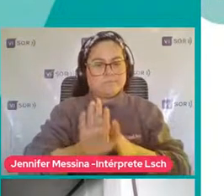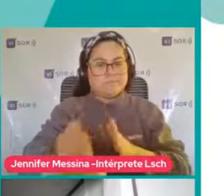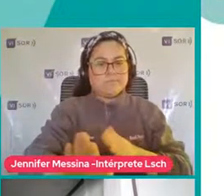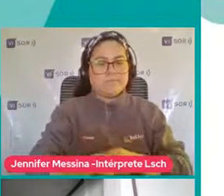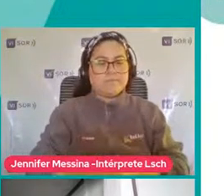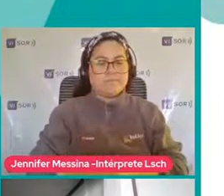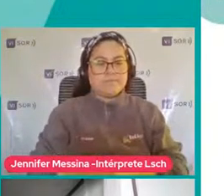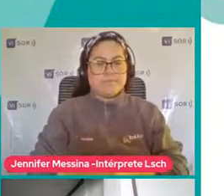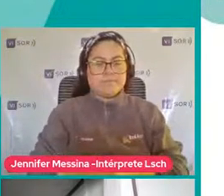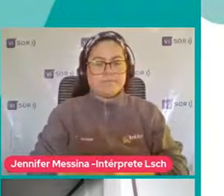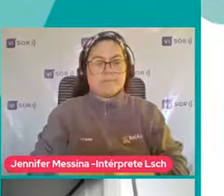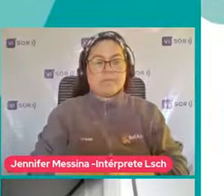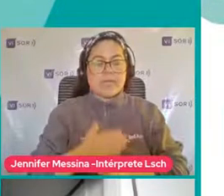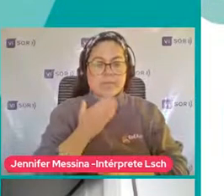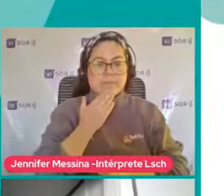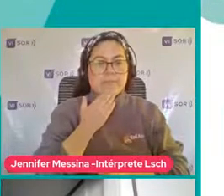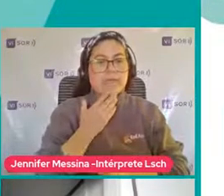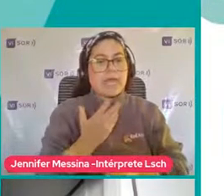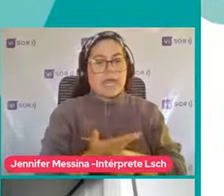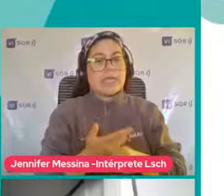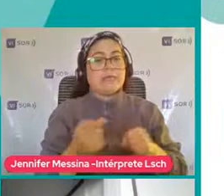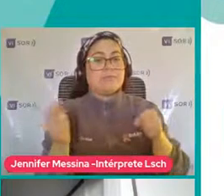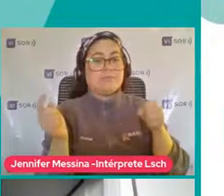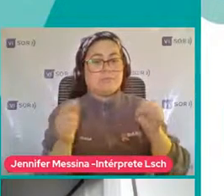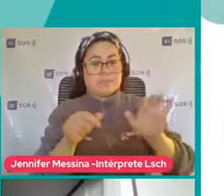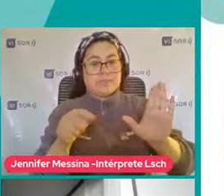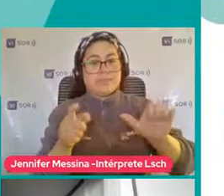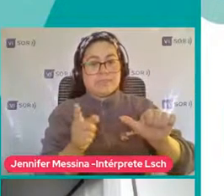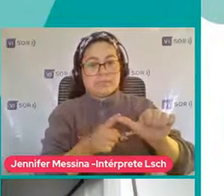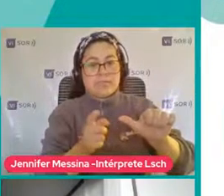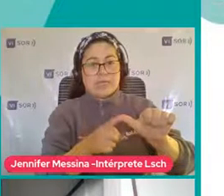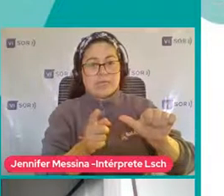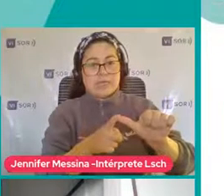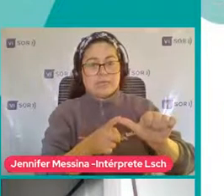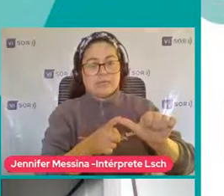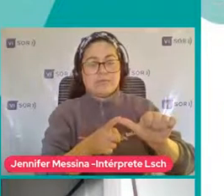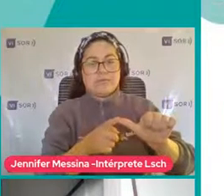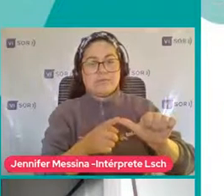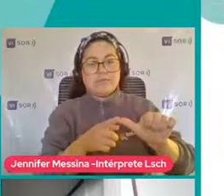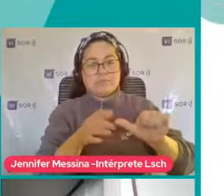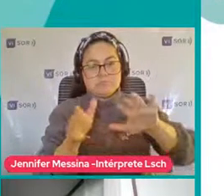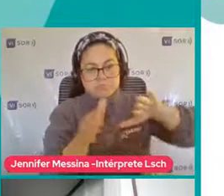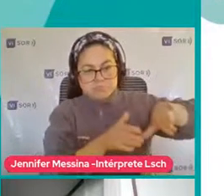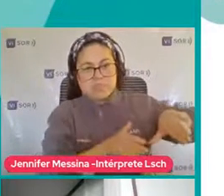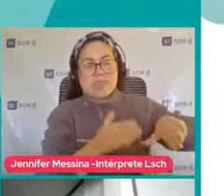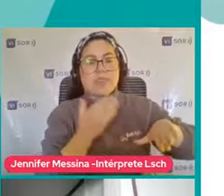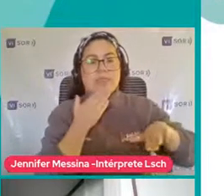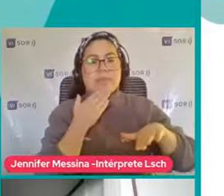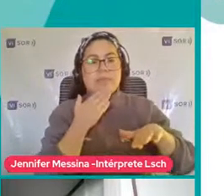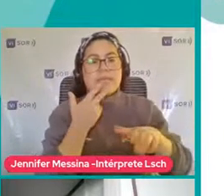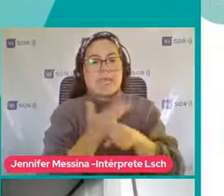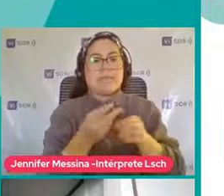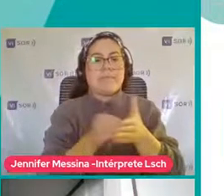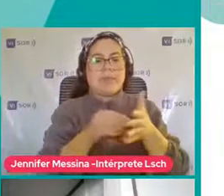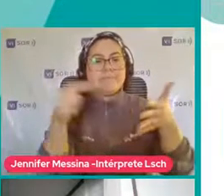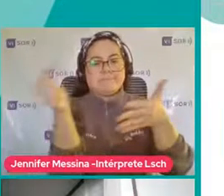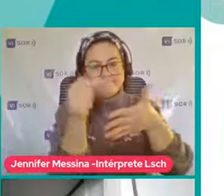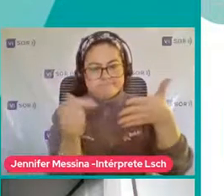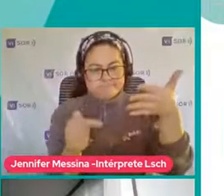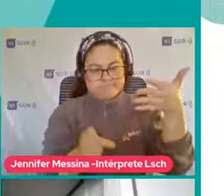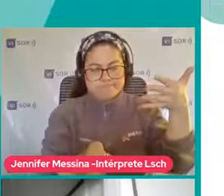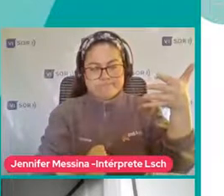Existen también Otros factores Ya terminando Nuestra presentación La siguiente Por favor